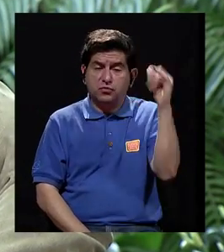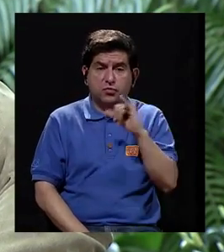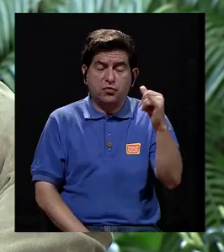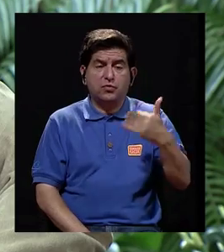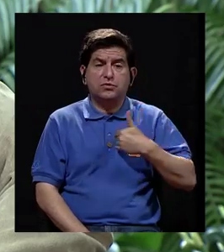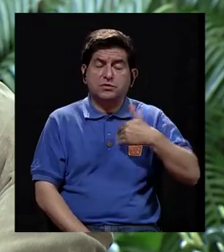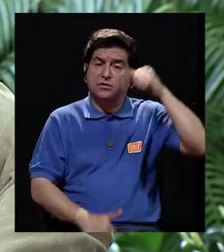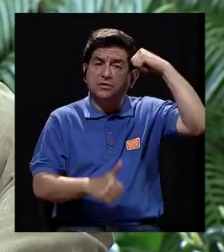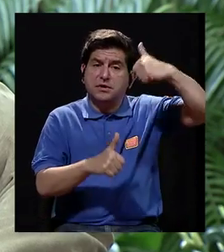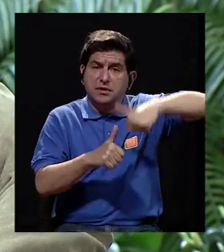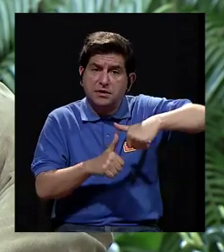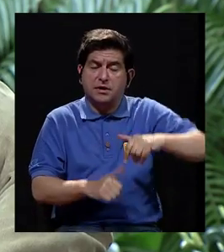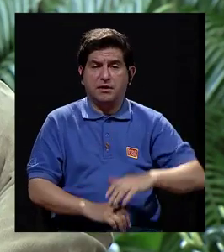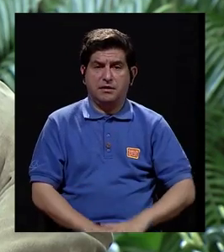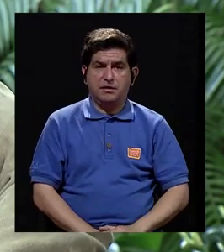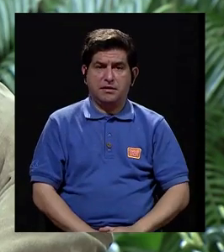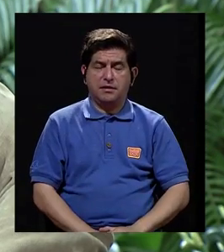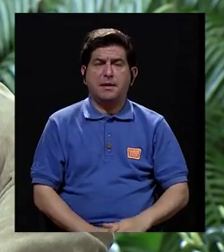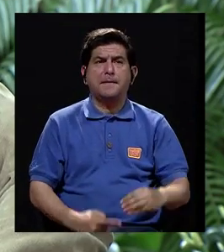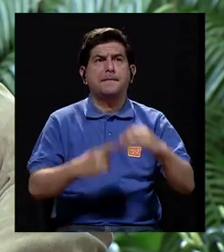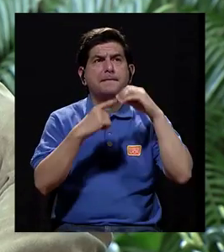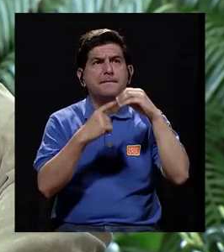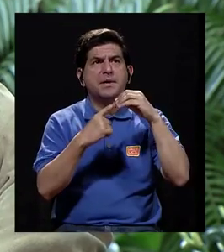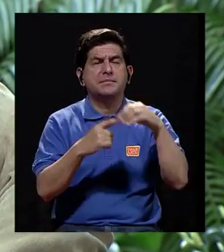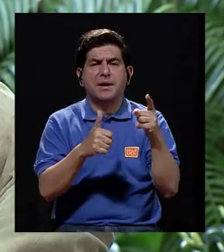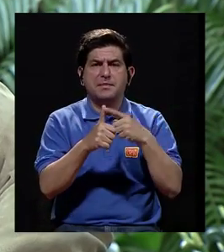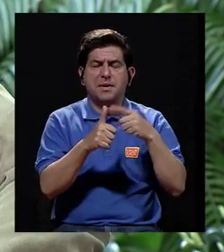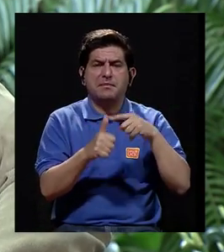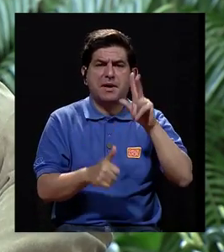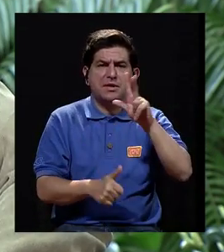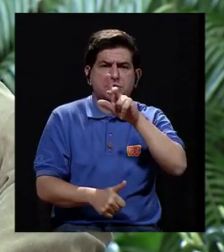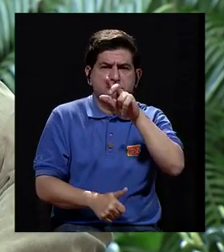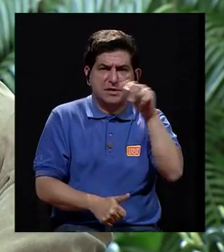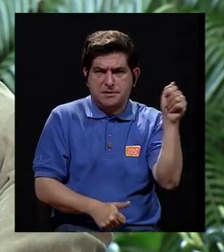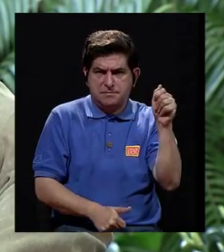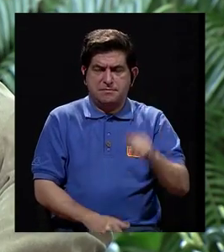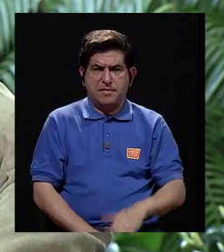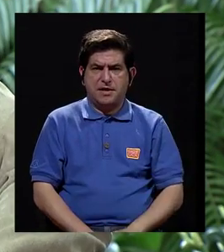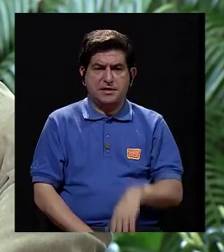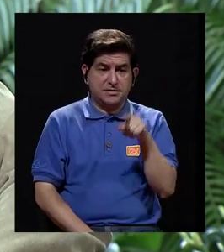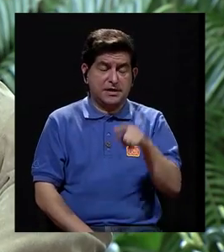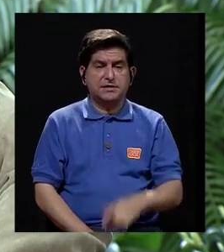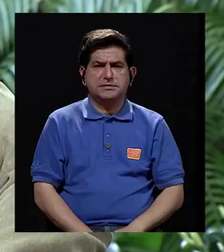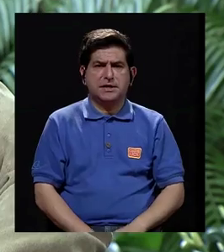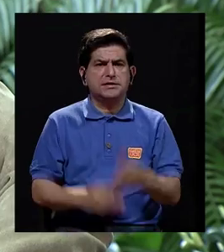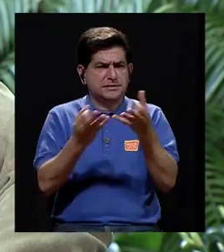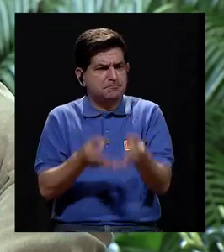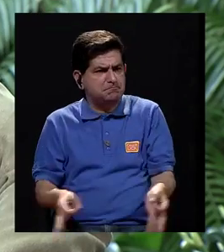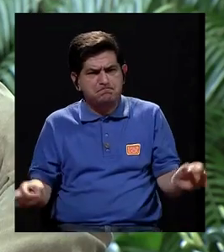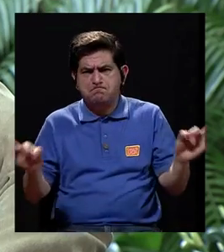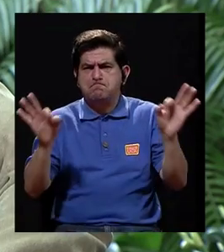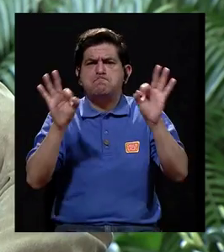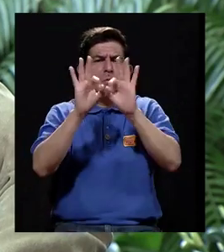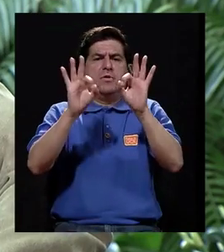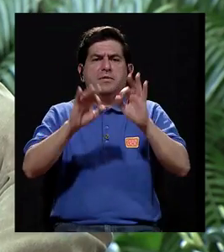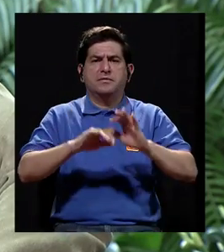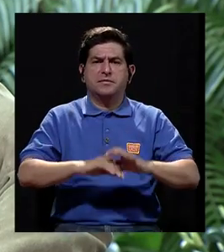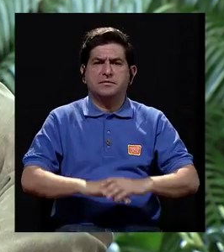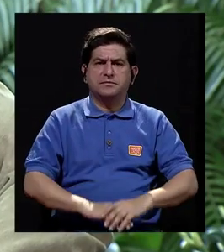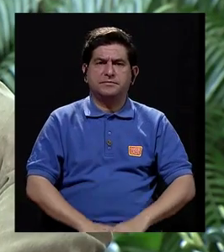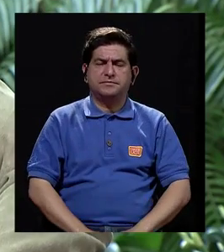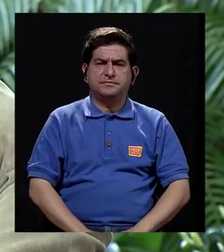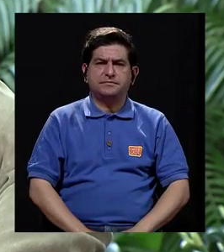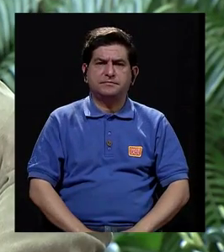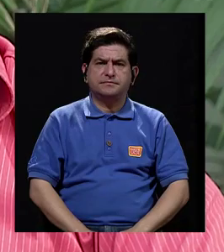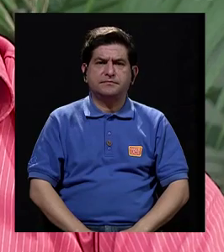padres también, tener en cuenta, ¿verdad? Durante principalmente ese primer trimestre, que es tan decisorio, tan clave,